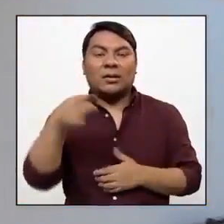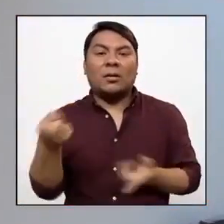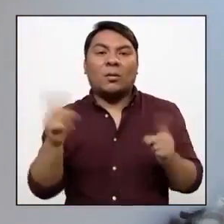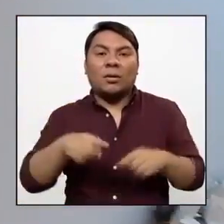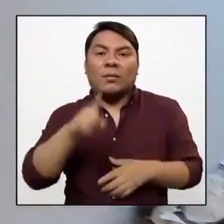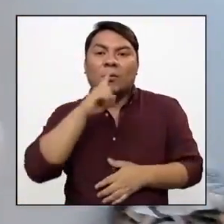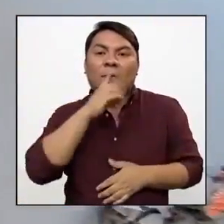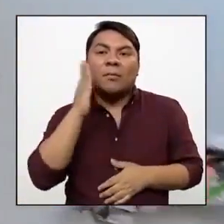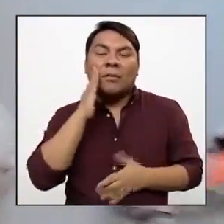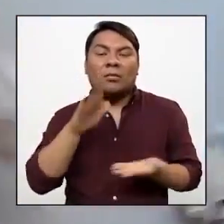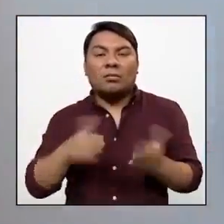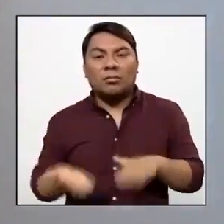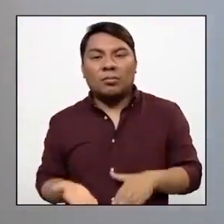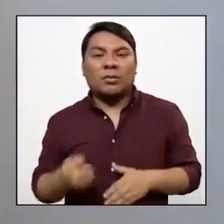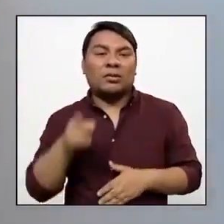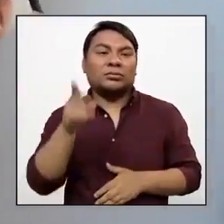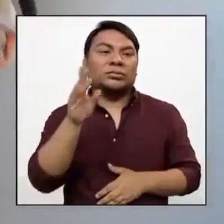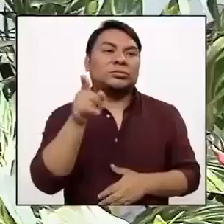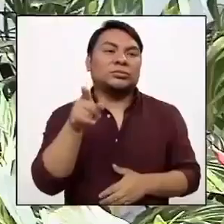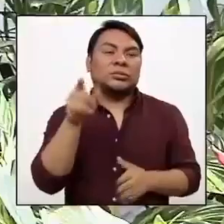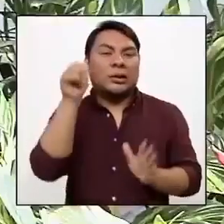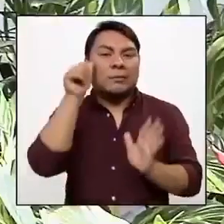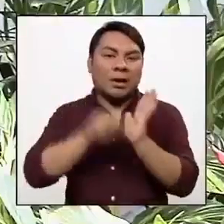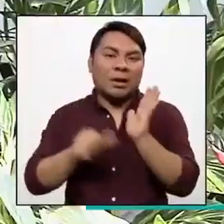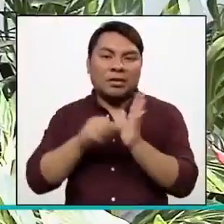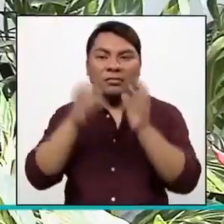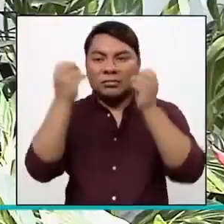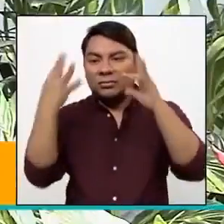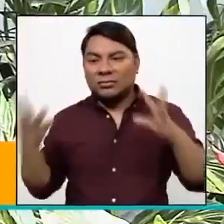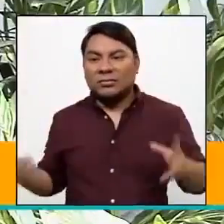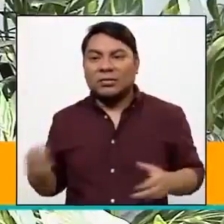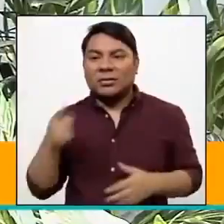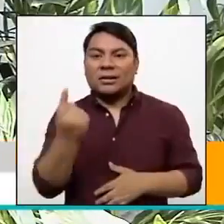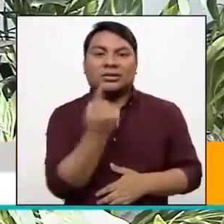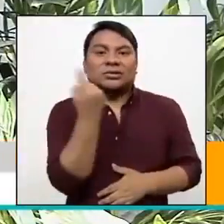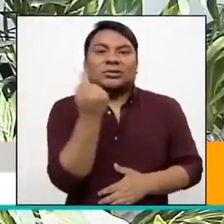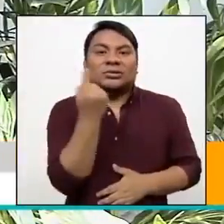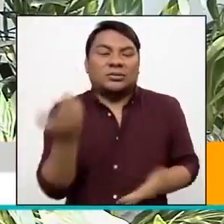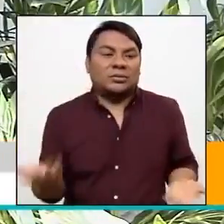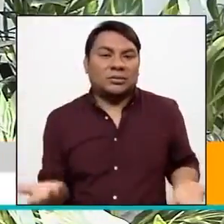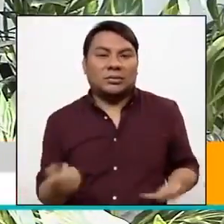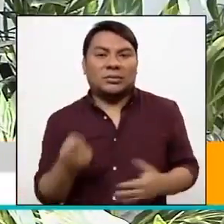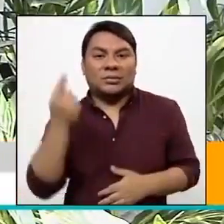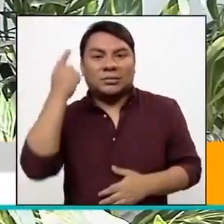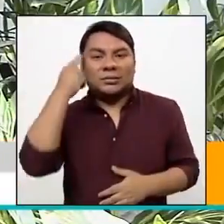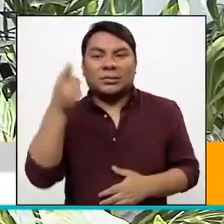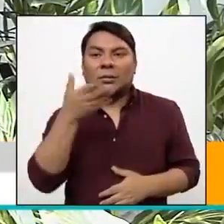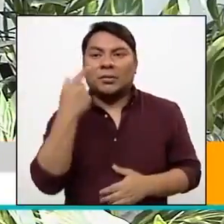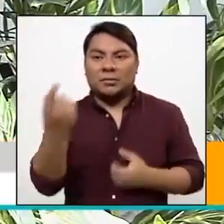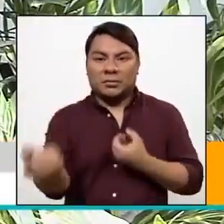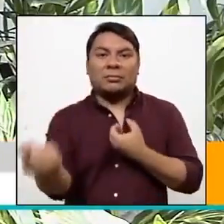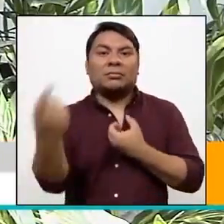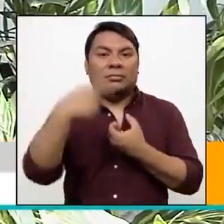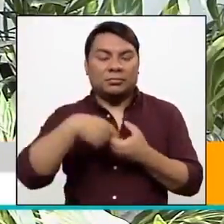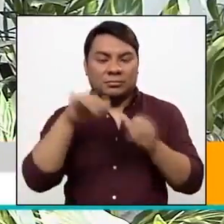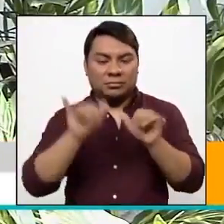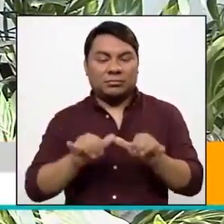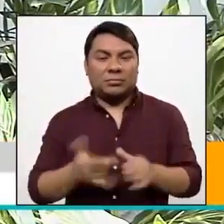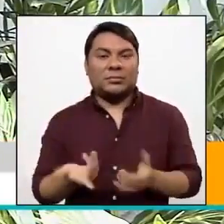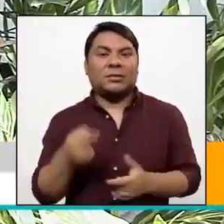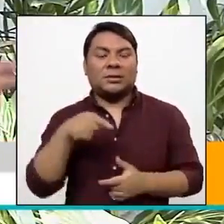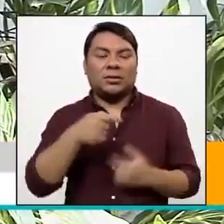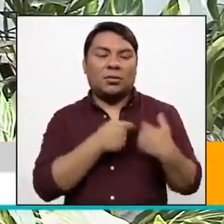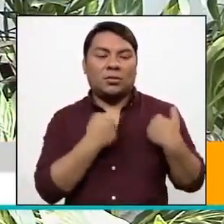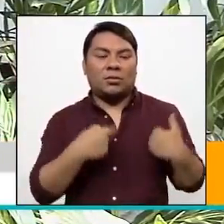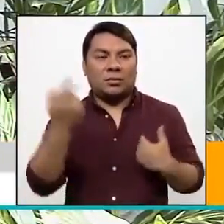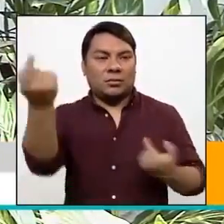mamá o los hermanos se casen o viajen o decidan ellos ponerlo en manos de Munani. Pues Munani va a ser